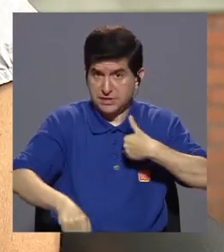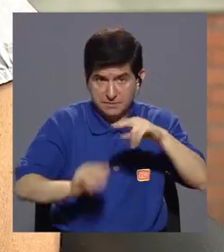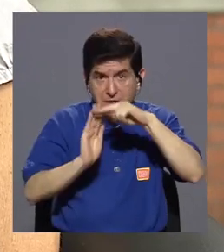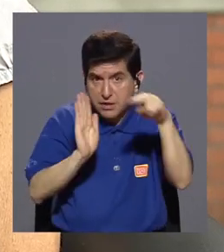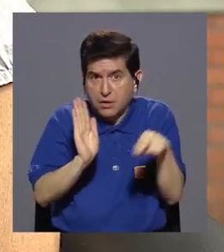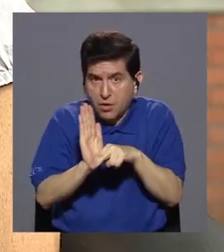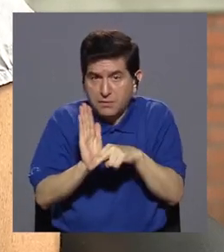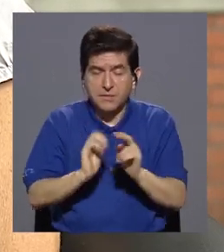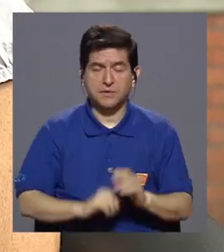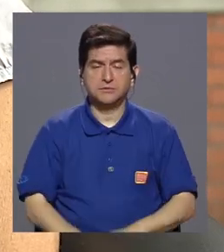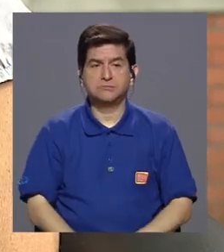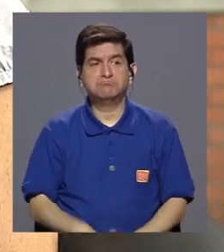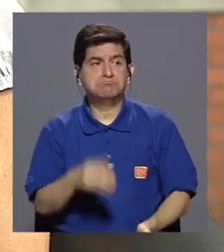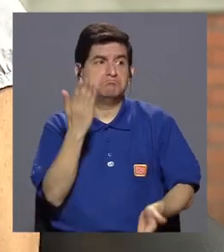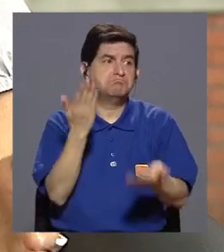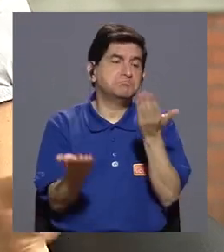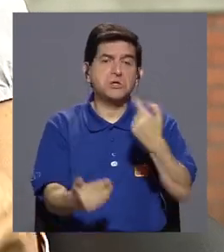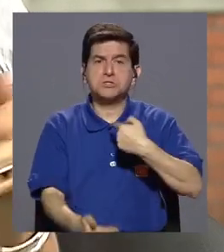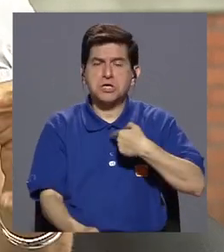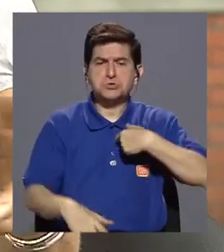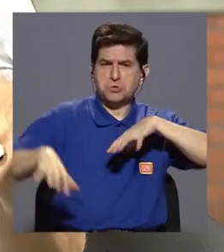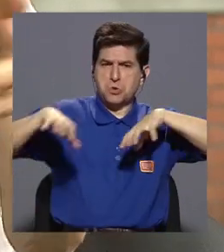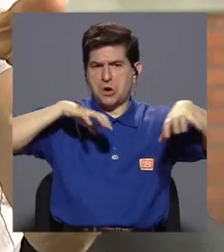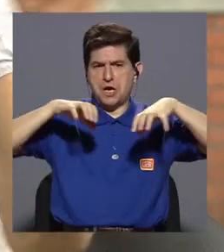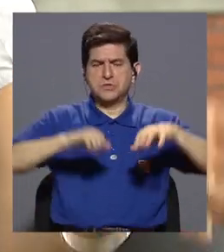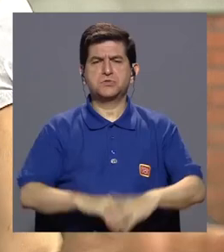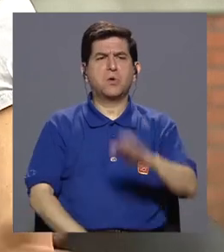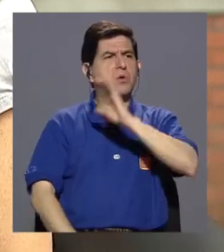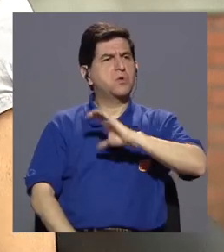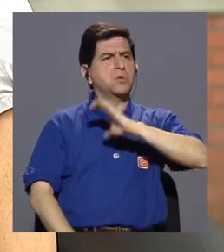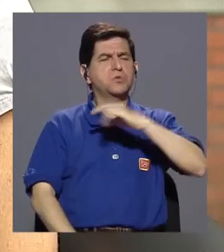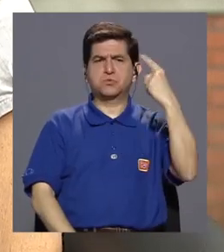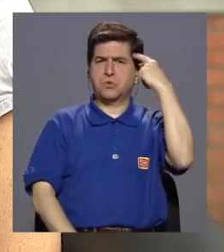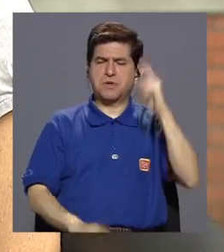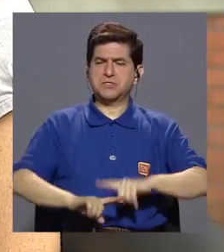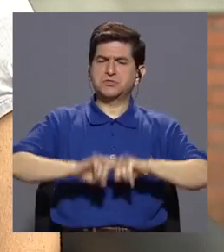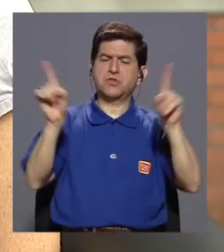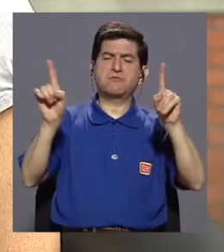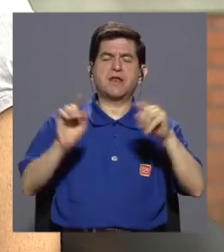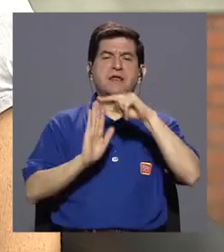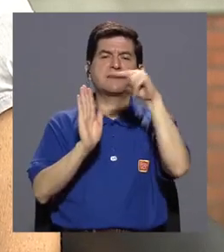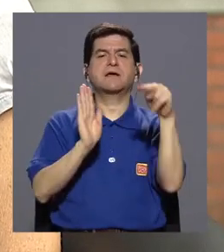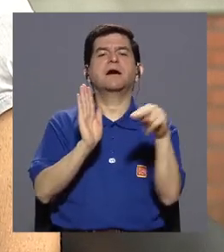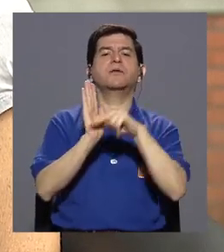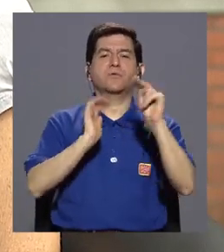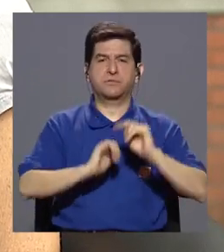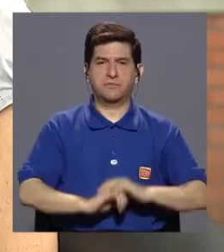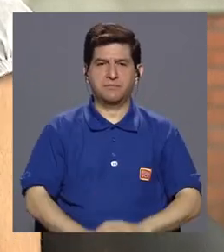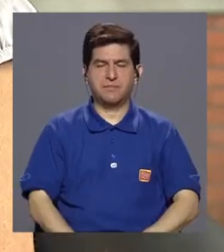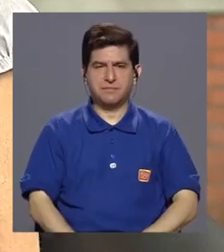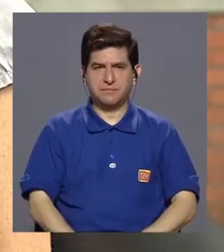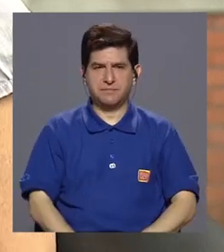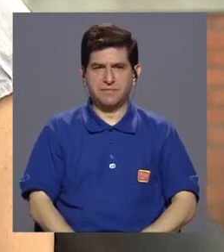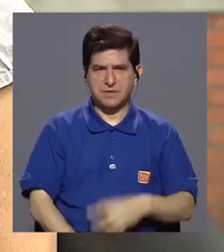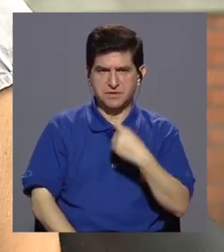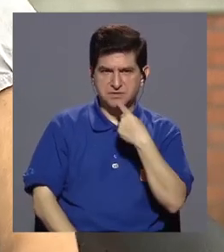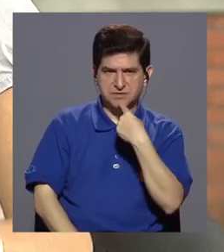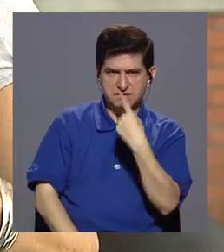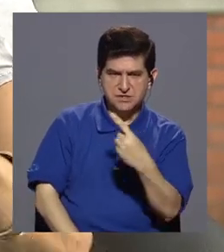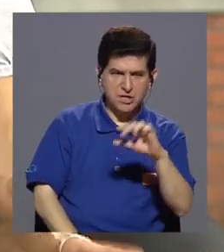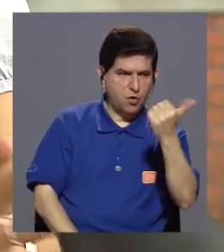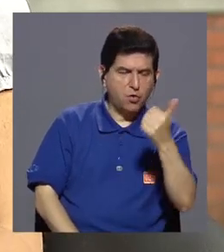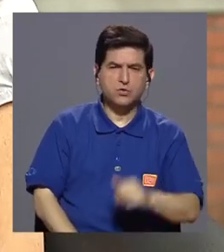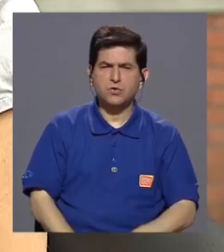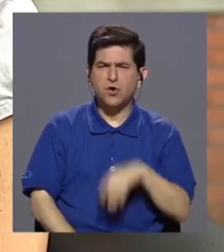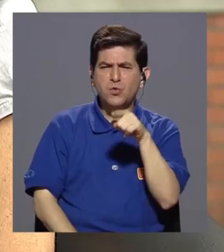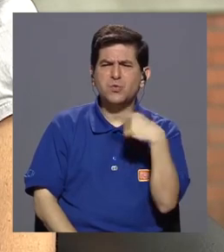De repente, yo actúo, me comporto, pienso diferente de las normas. Entonces, me dicen, es